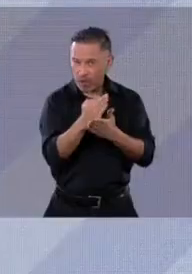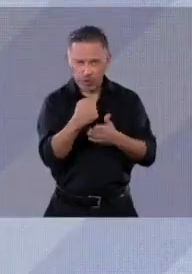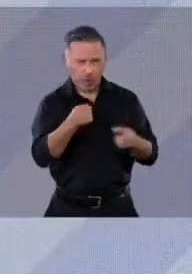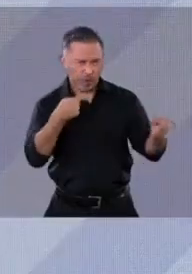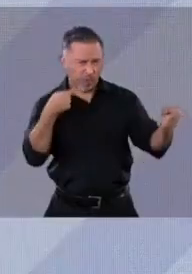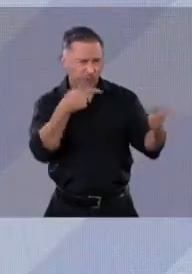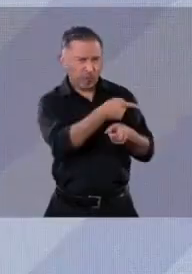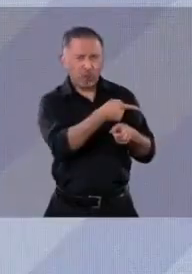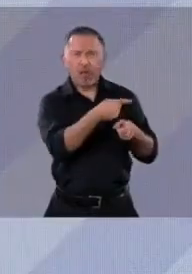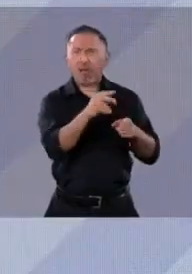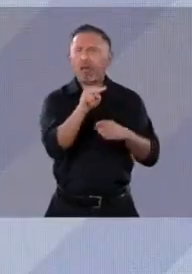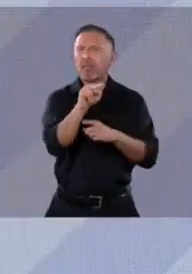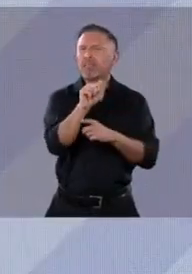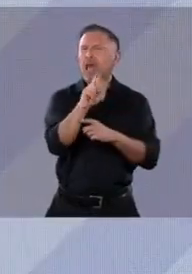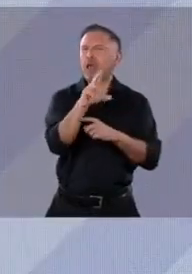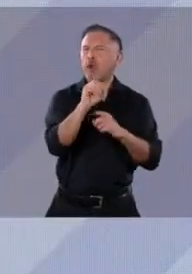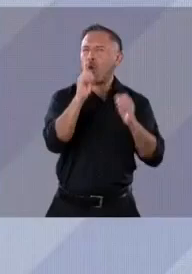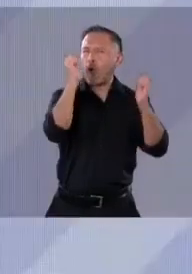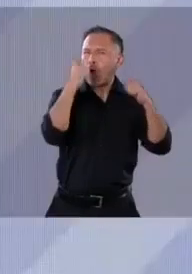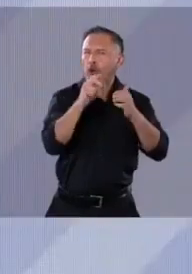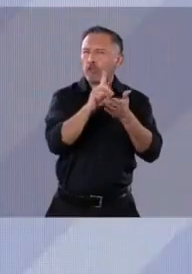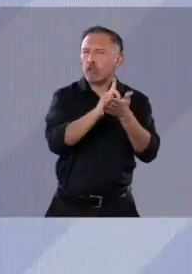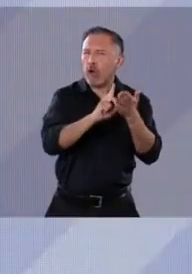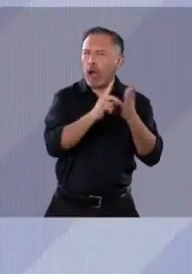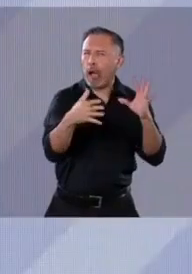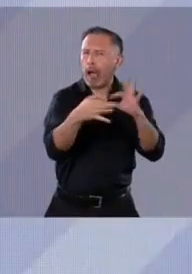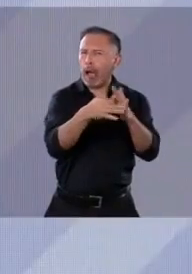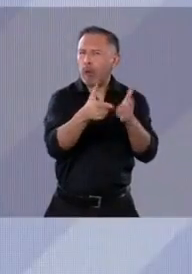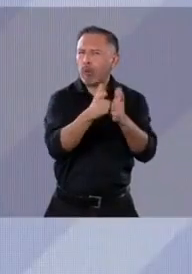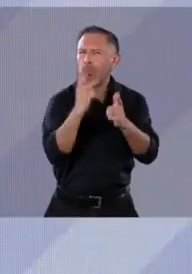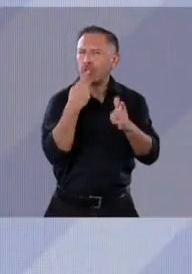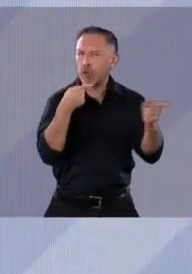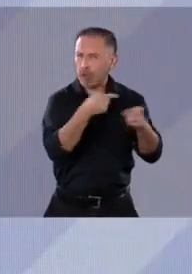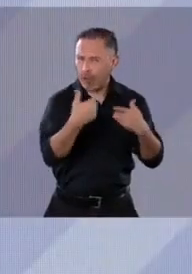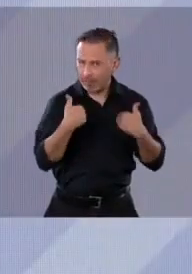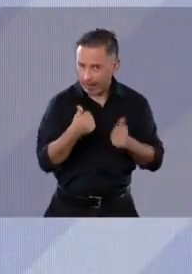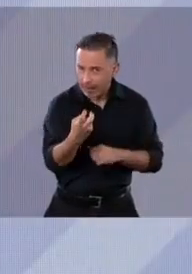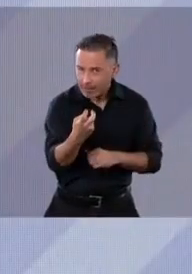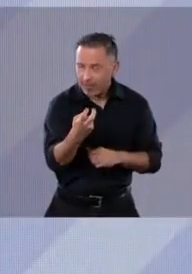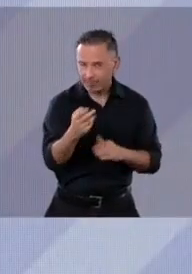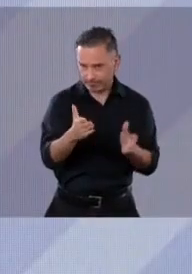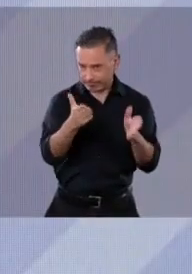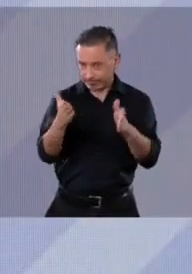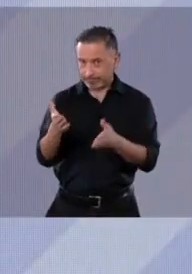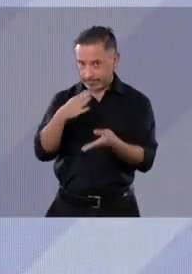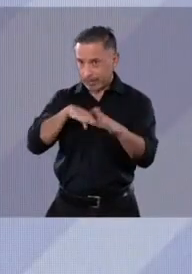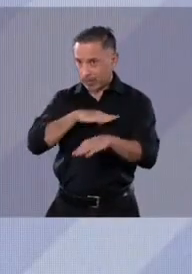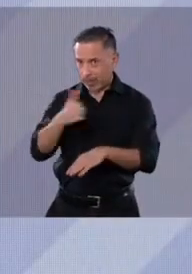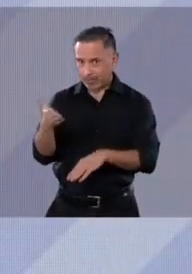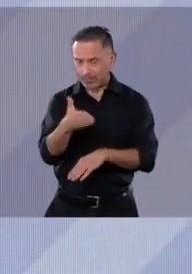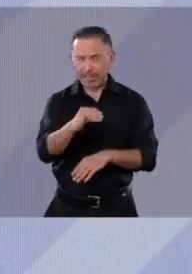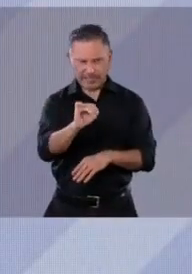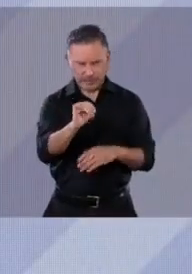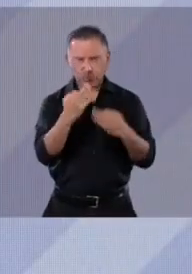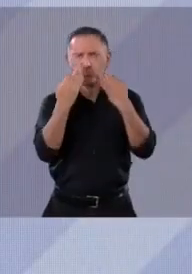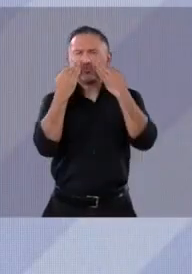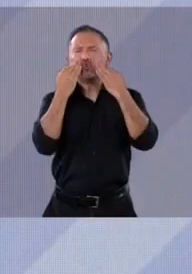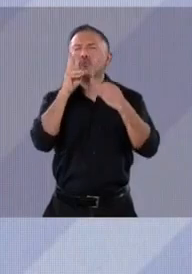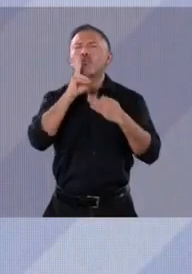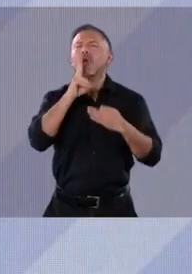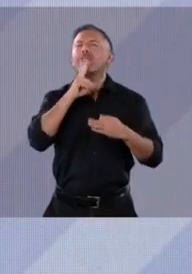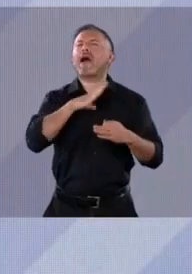¿quiere contestar? Sí, claro que sí, con todo gusto. Miren, estos sí son hechos. El PRIAN tiene más